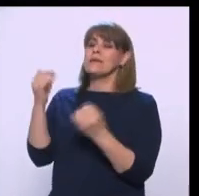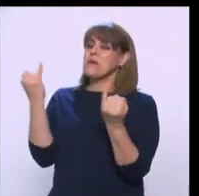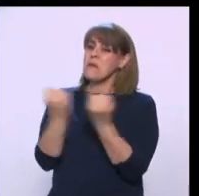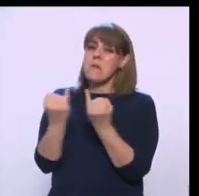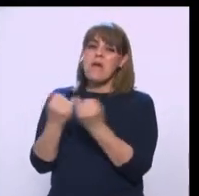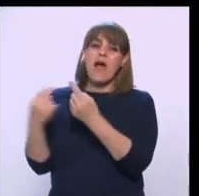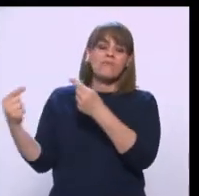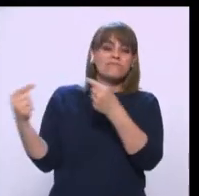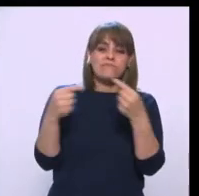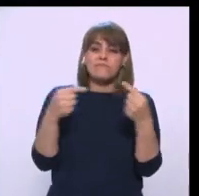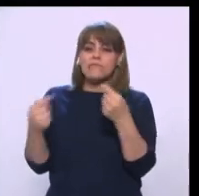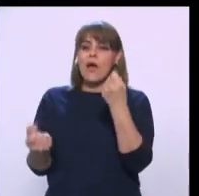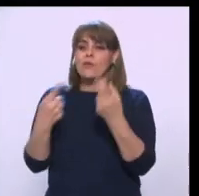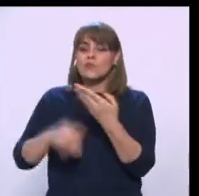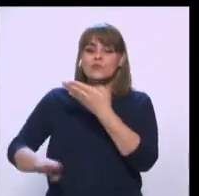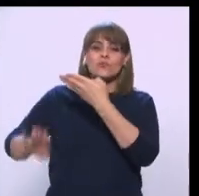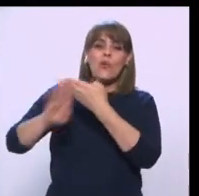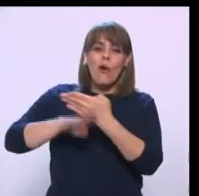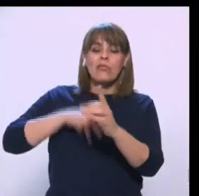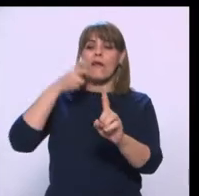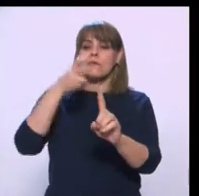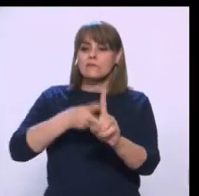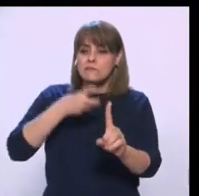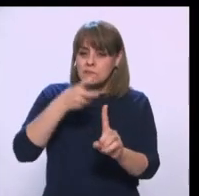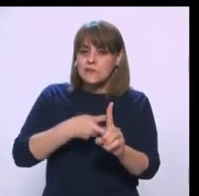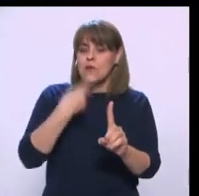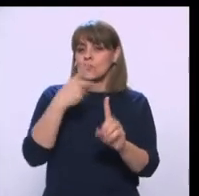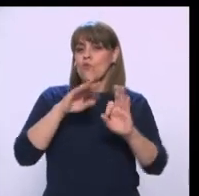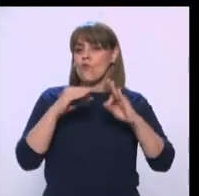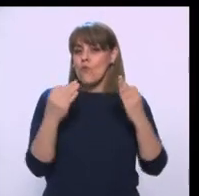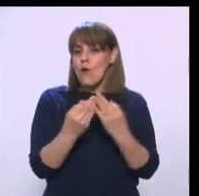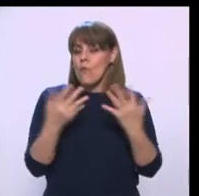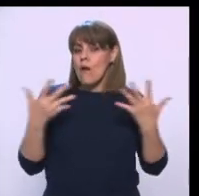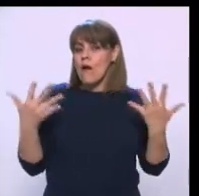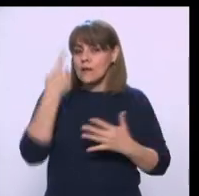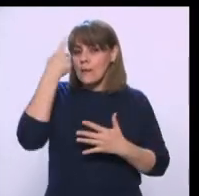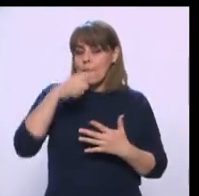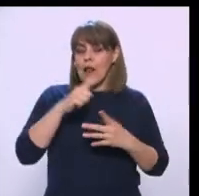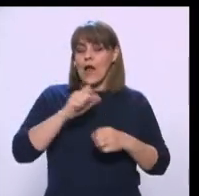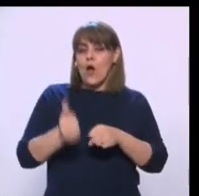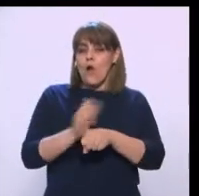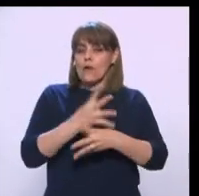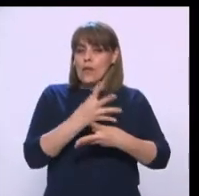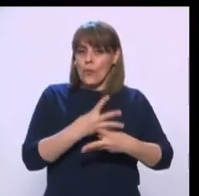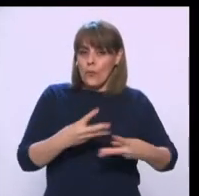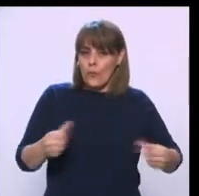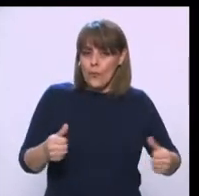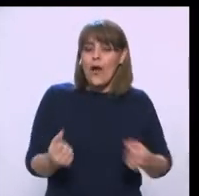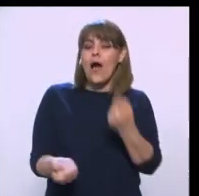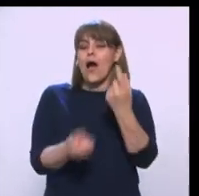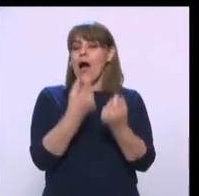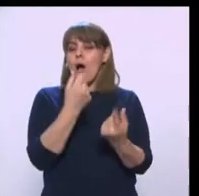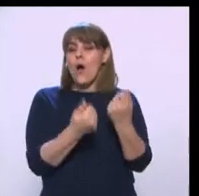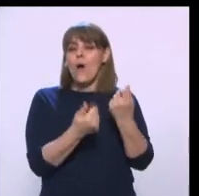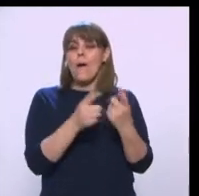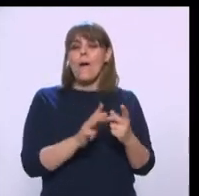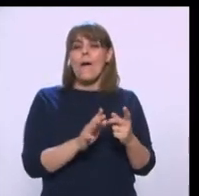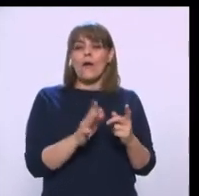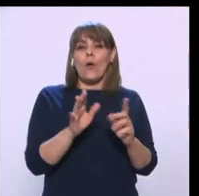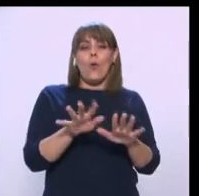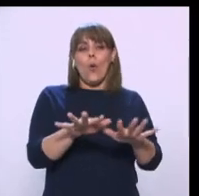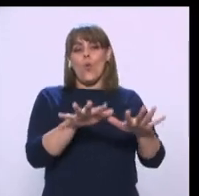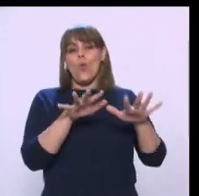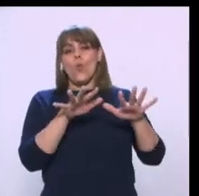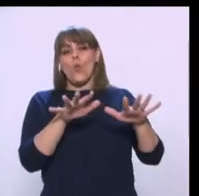Entre diputados De oposición Que criticaron La estrategia Para enfrentar El COVID Y aquellos Que trataron Como una especie De estrella De cine Al doctor